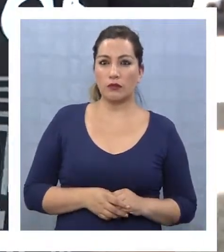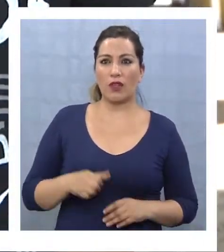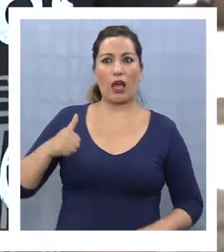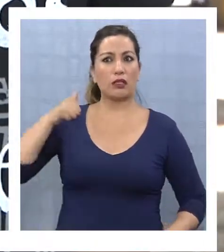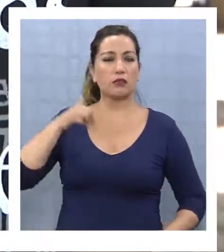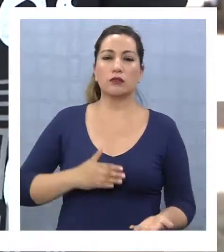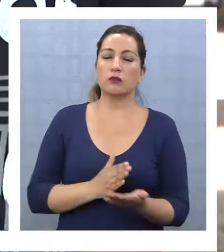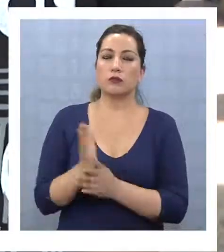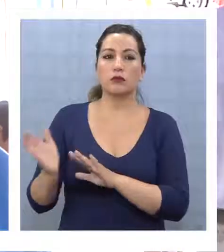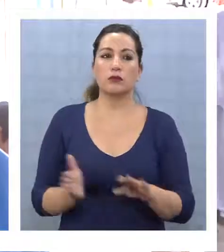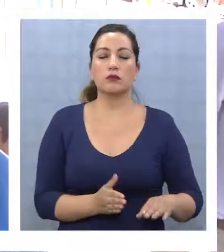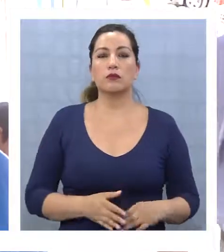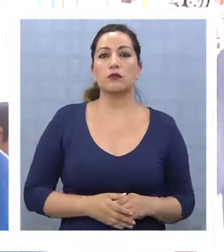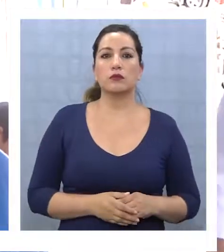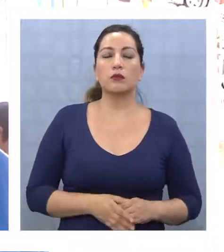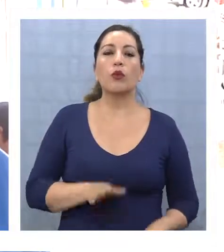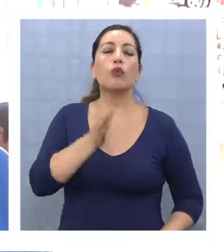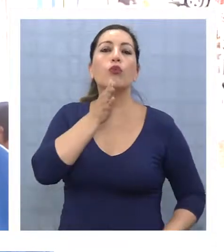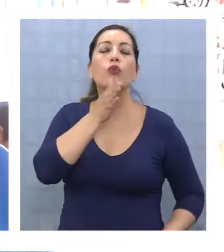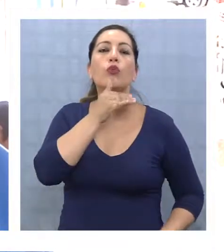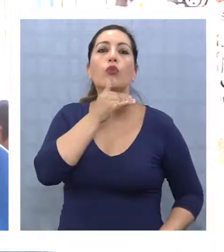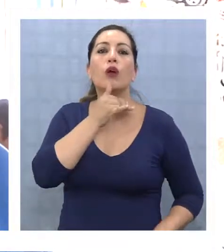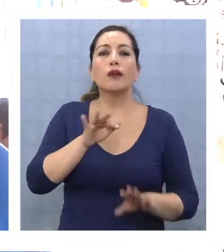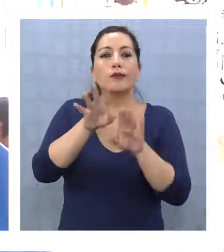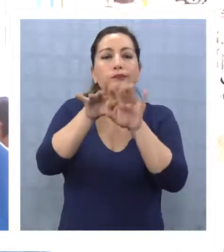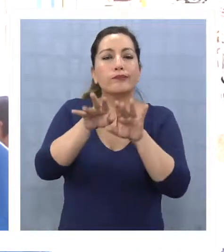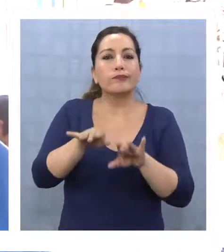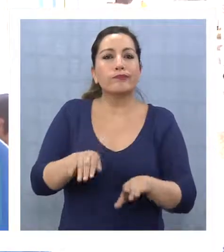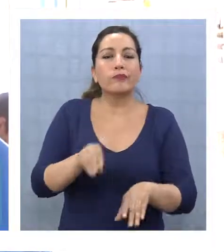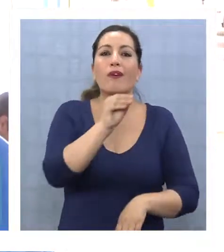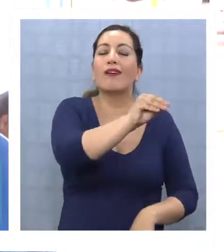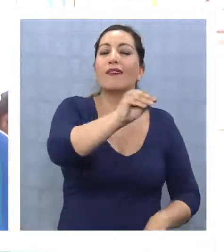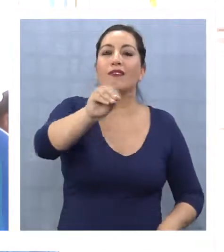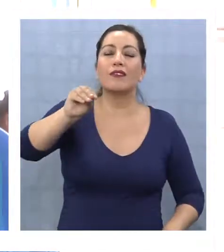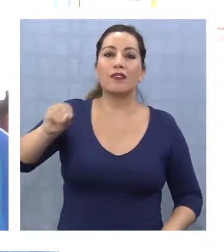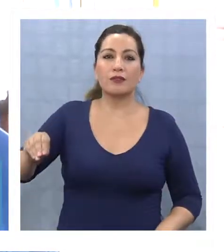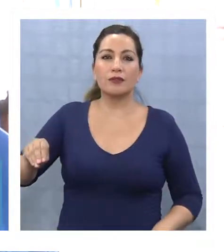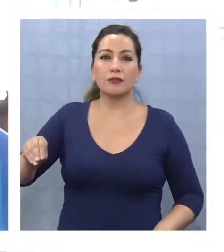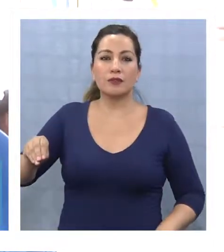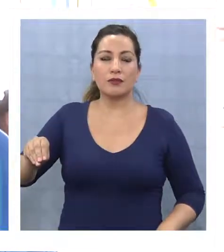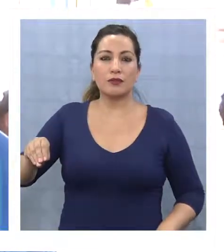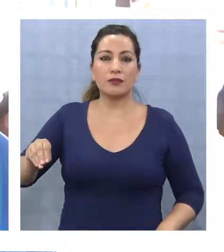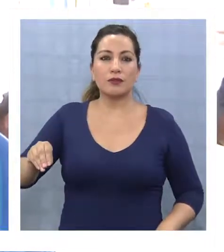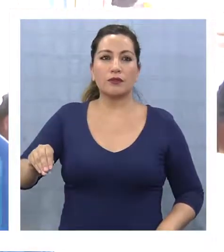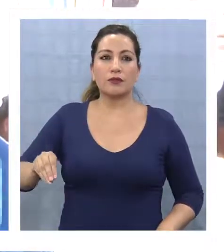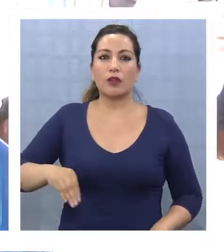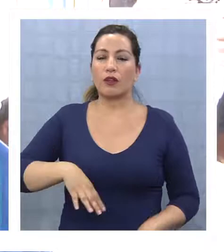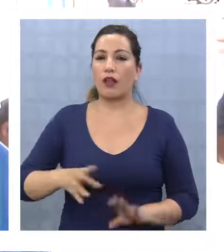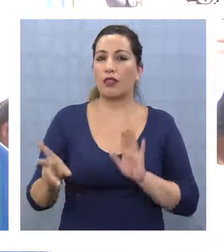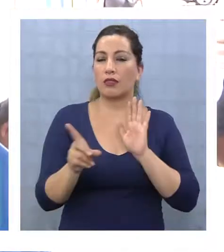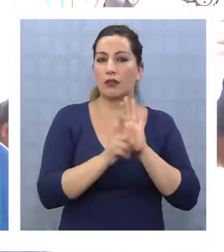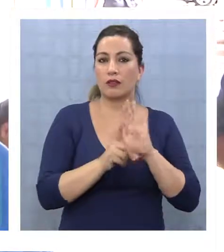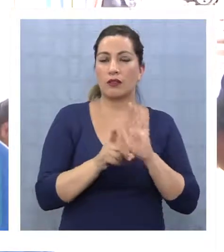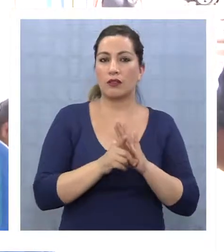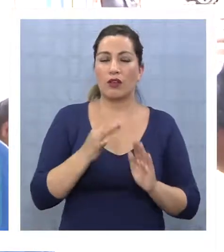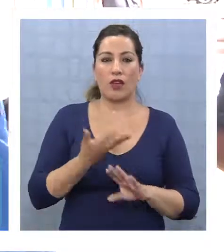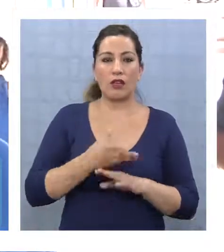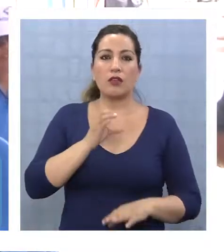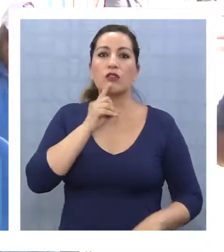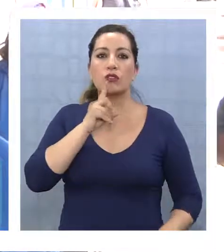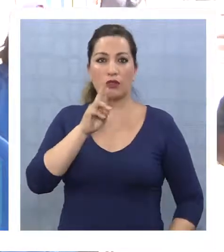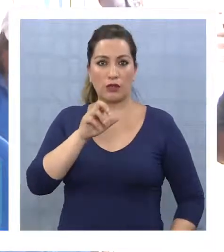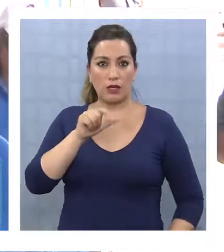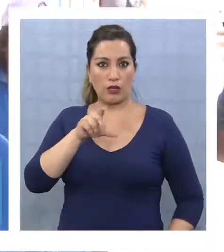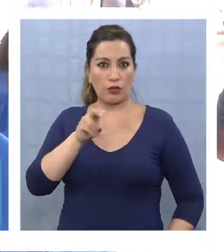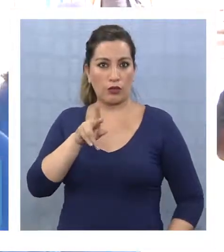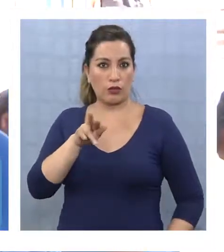No existió un acto administrativo ni una notificación de acuerdo a los dictámenes que establece la Contraloría y